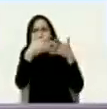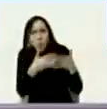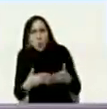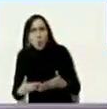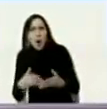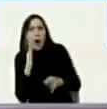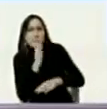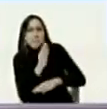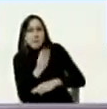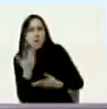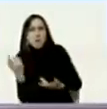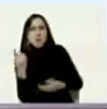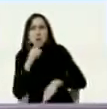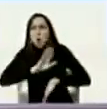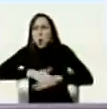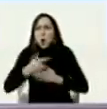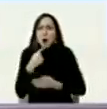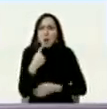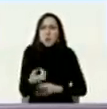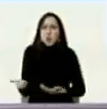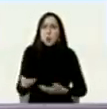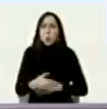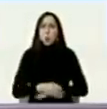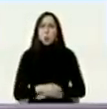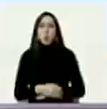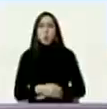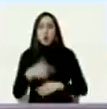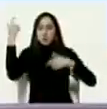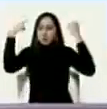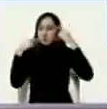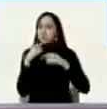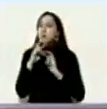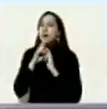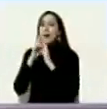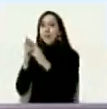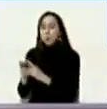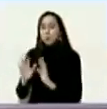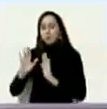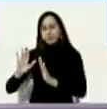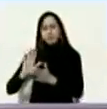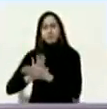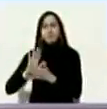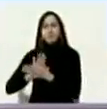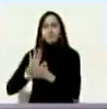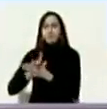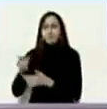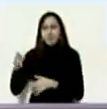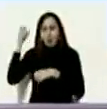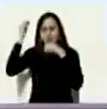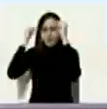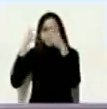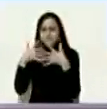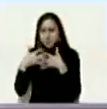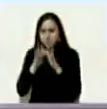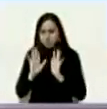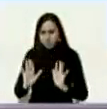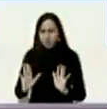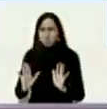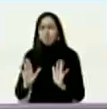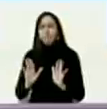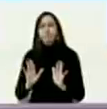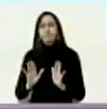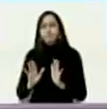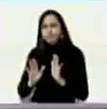regañarlo por haber dicho eso el comandante Chávez le dijo un momento un momento embajadora por favor pare